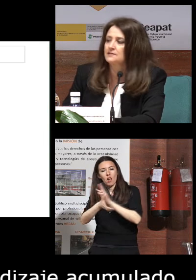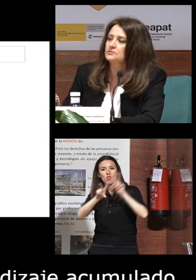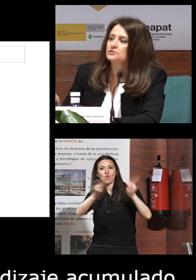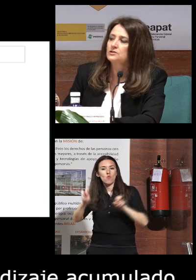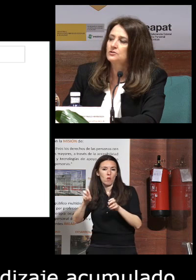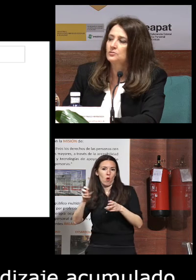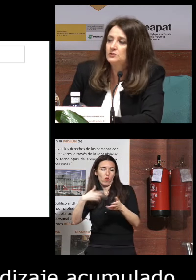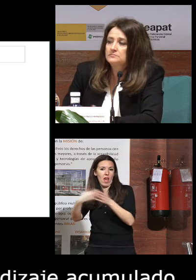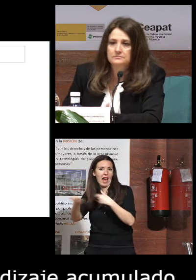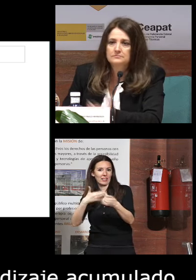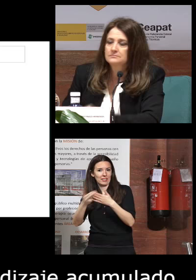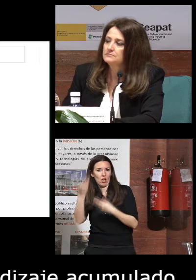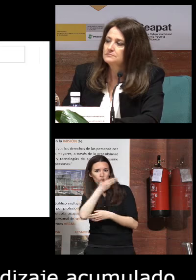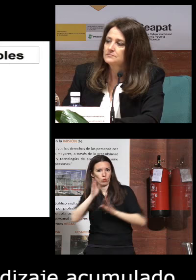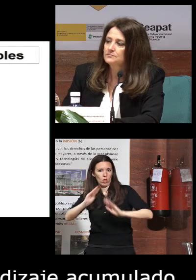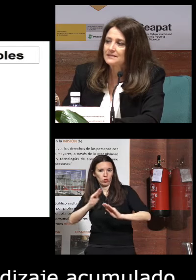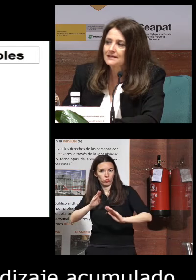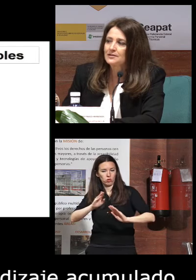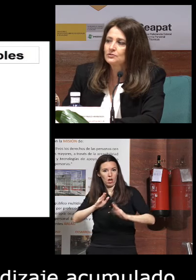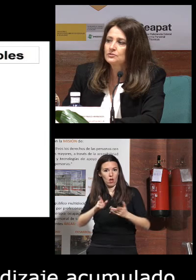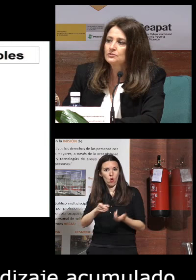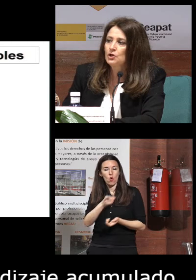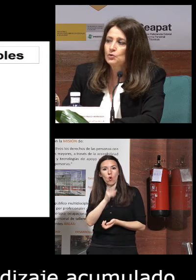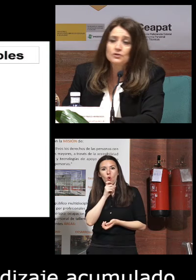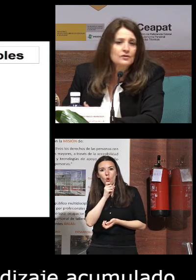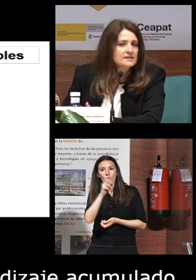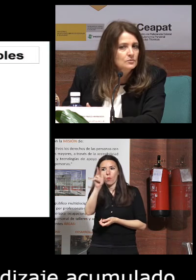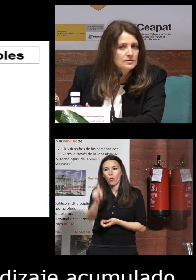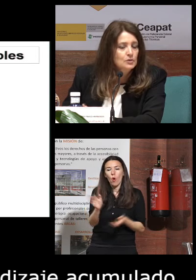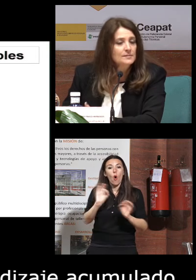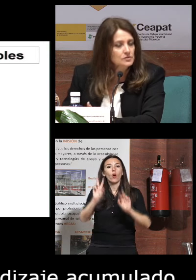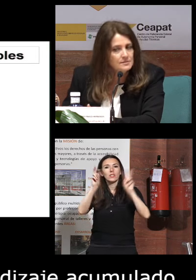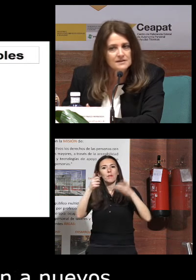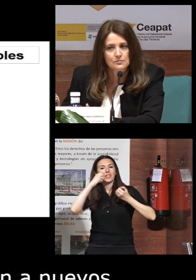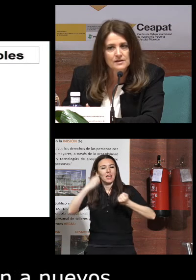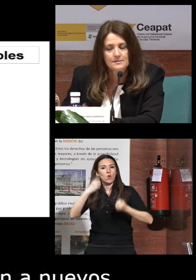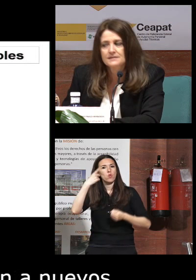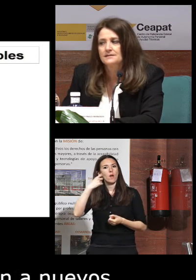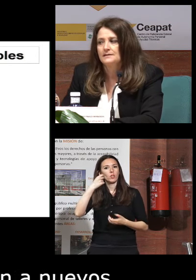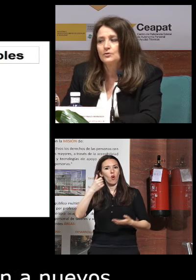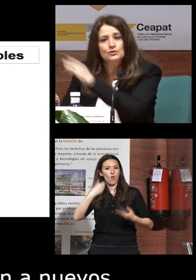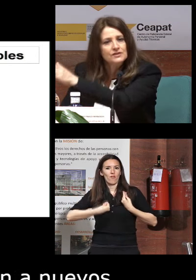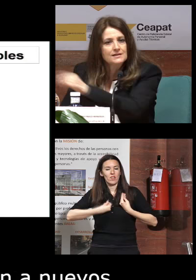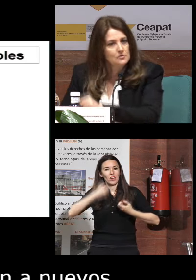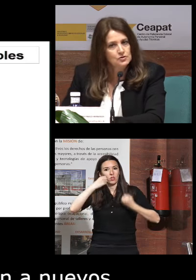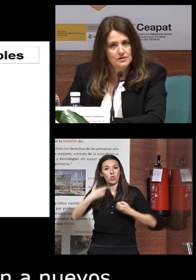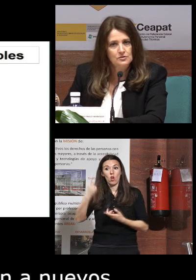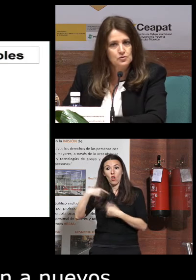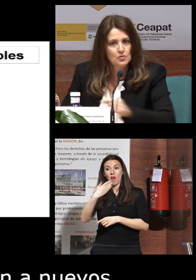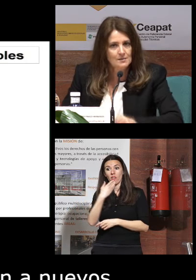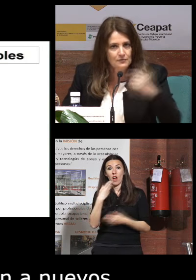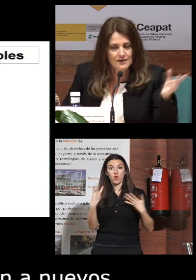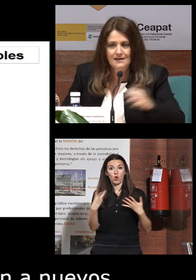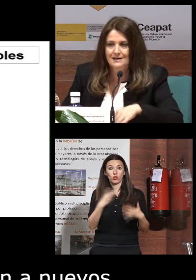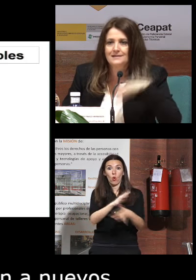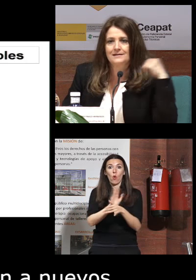de artesanos como pintar mejor ¿no? o en torno a la salud a los hábitos de vida saludables cuando yo tenía ocho años